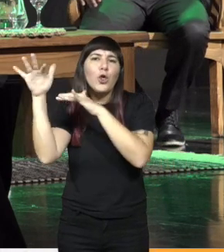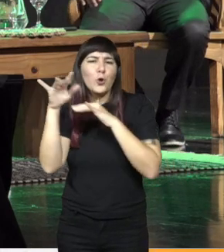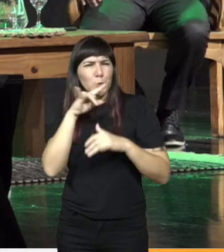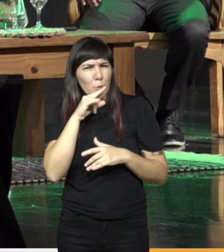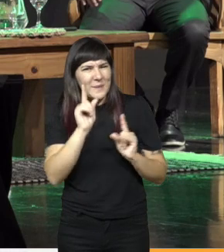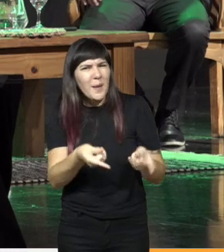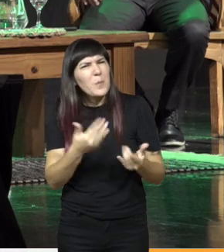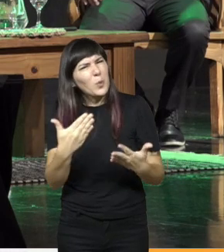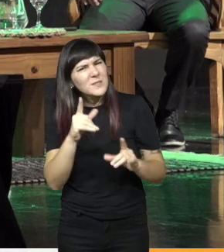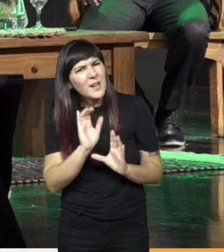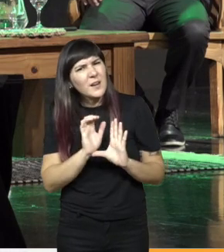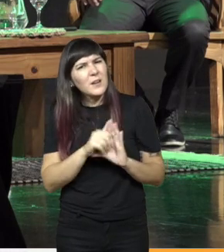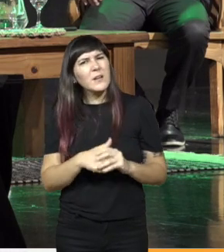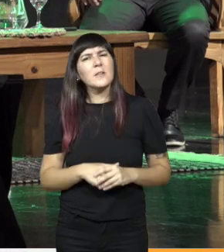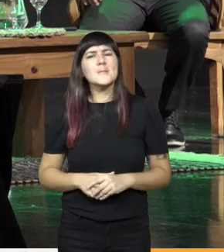también puede ser